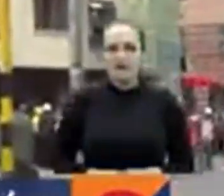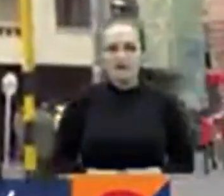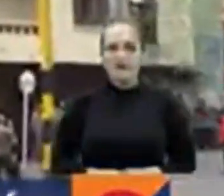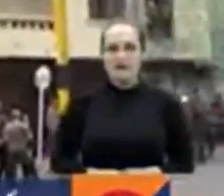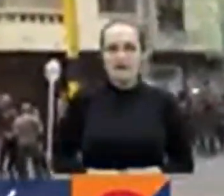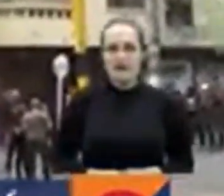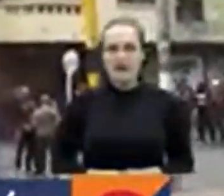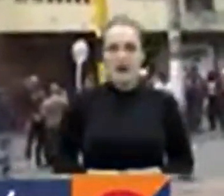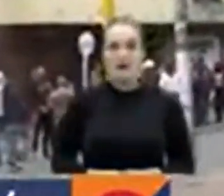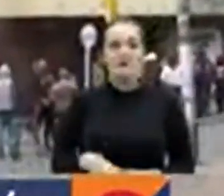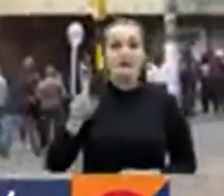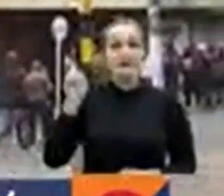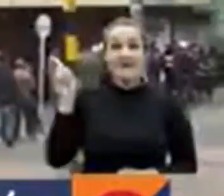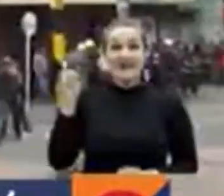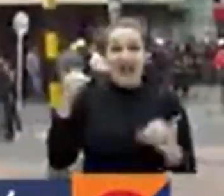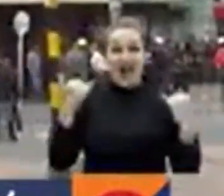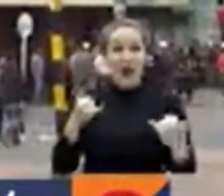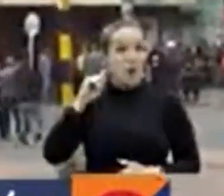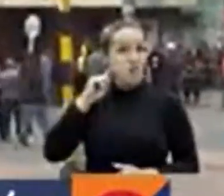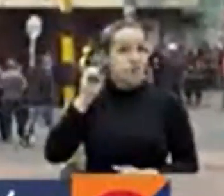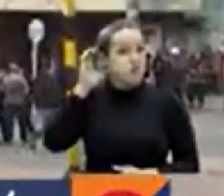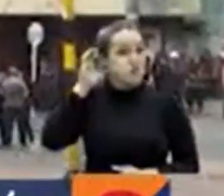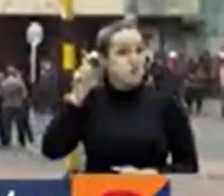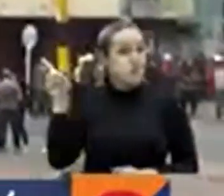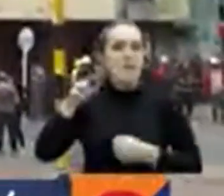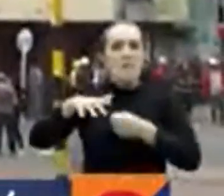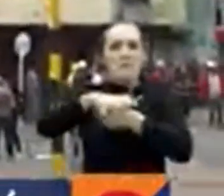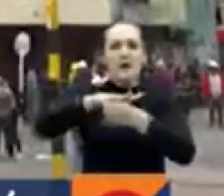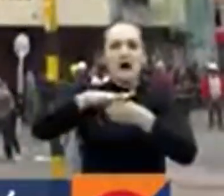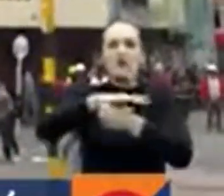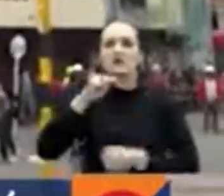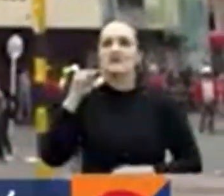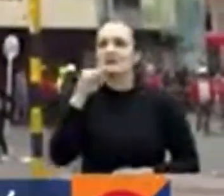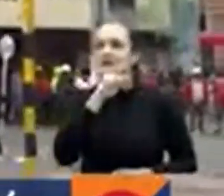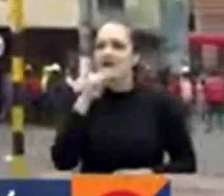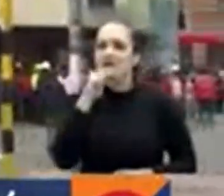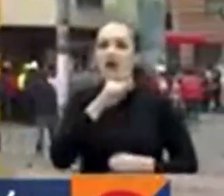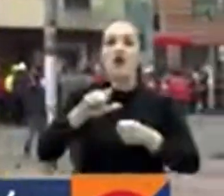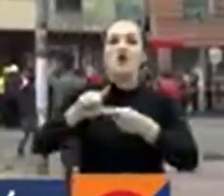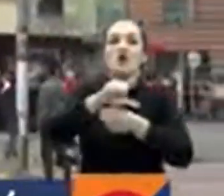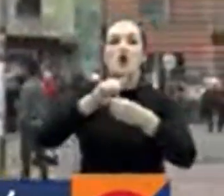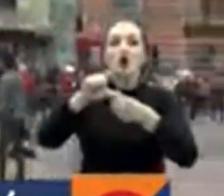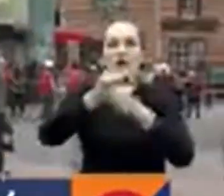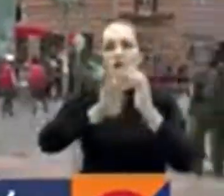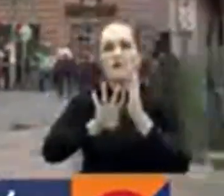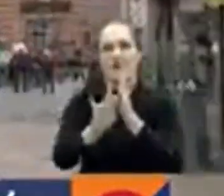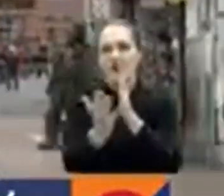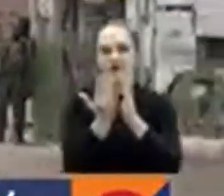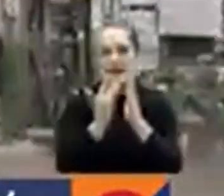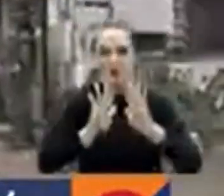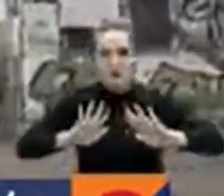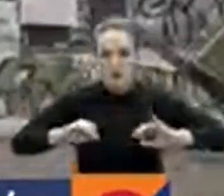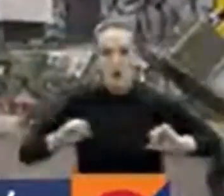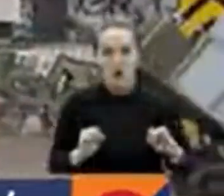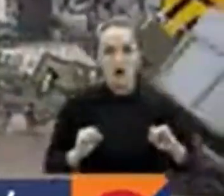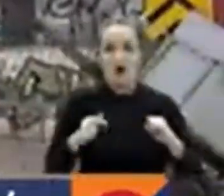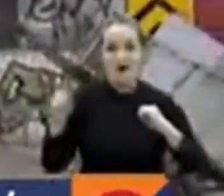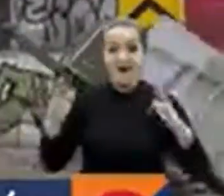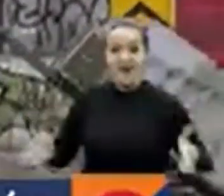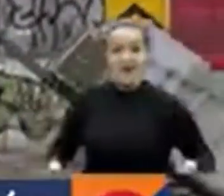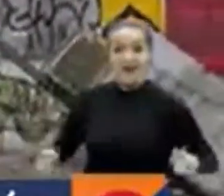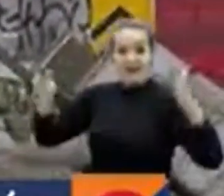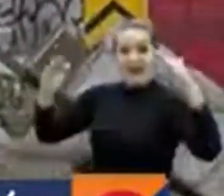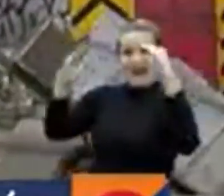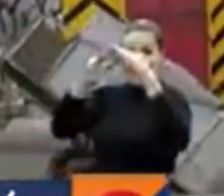Justamente esto está ocurriendo en el barrio Santa Fe, localidad de Los Mártires, una de las casas